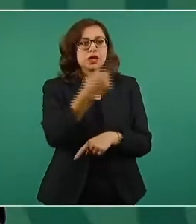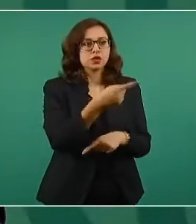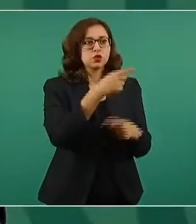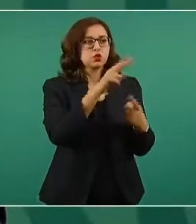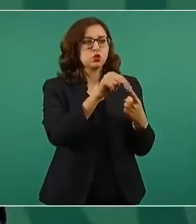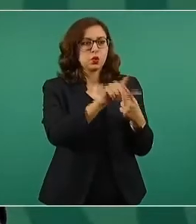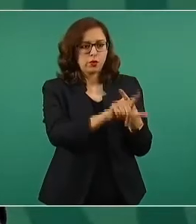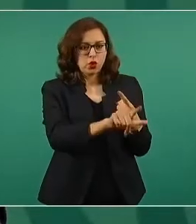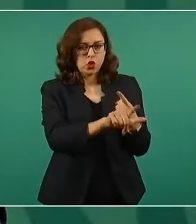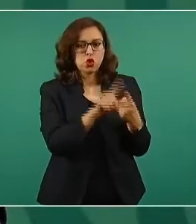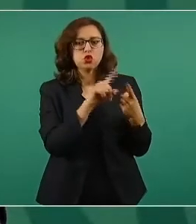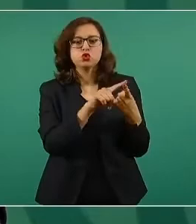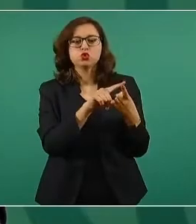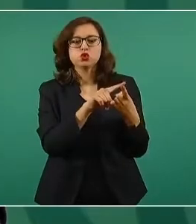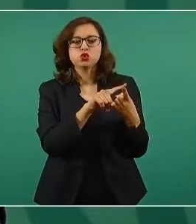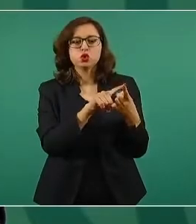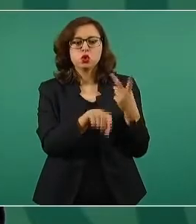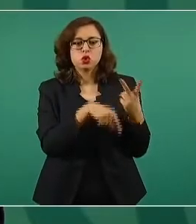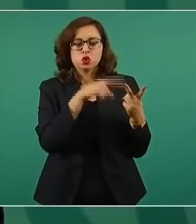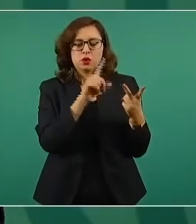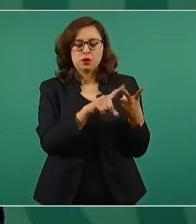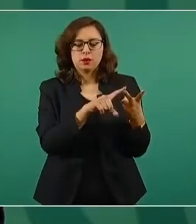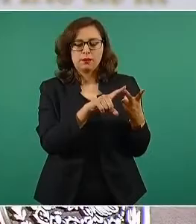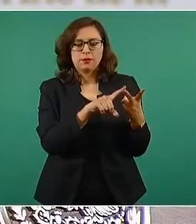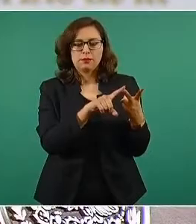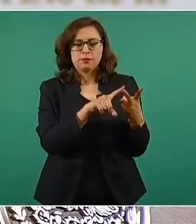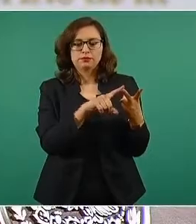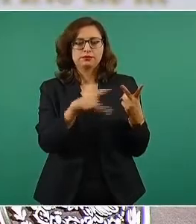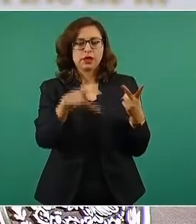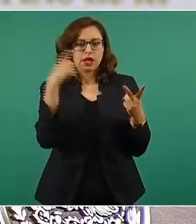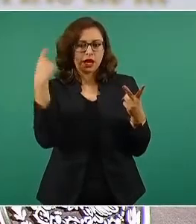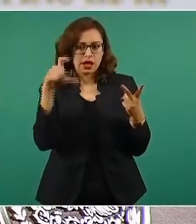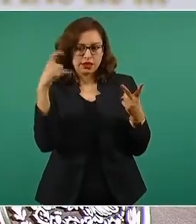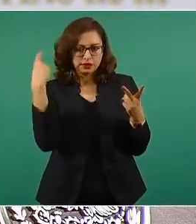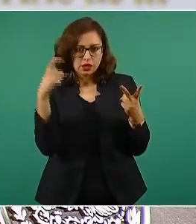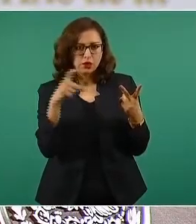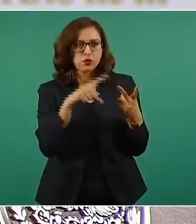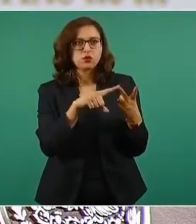León, el gobernador electo de Querétaro,